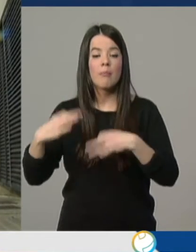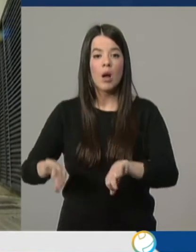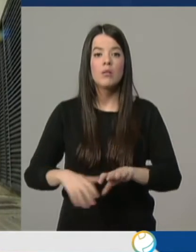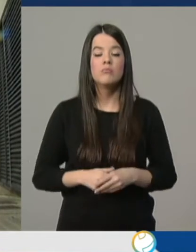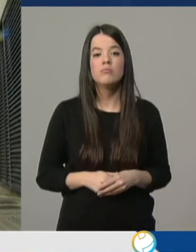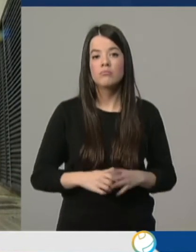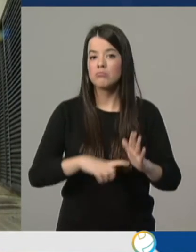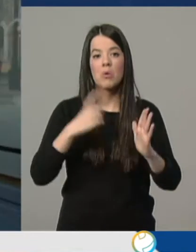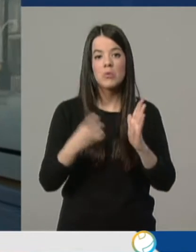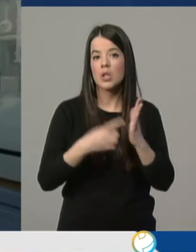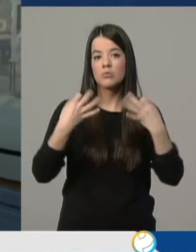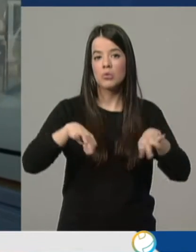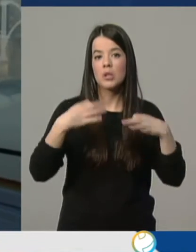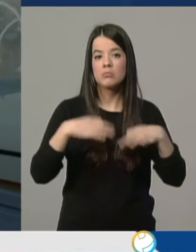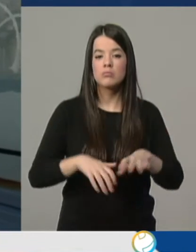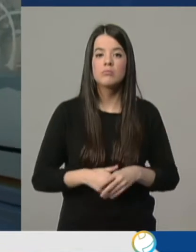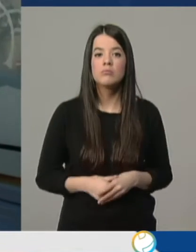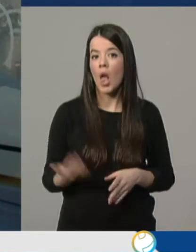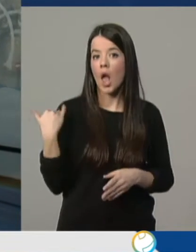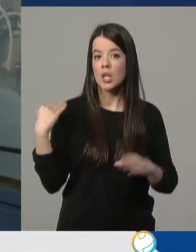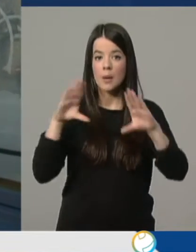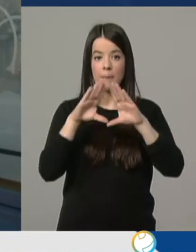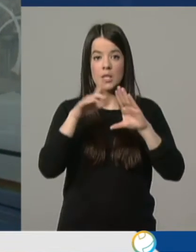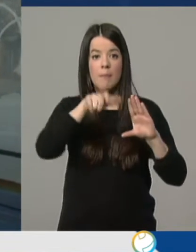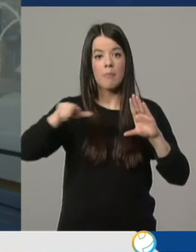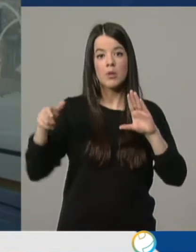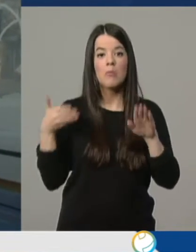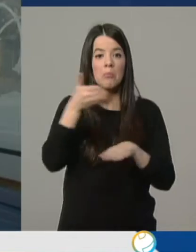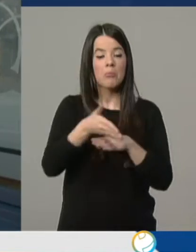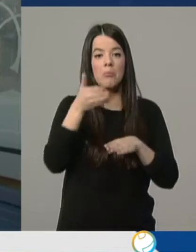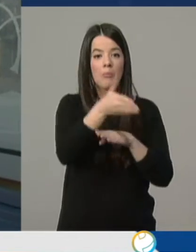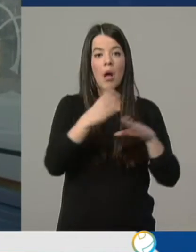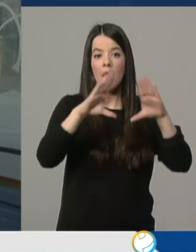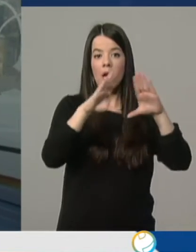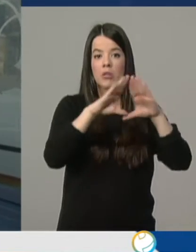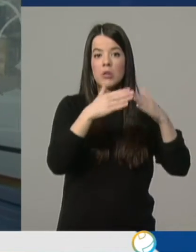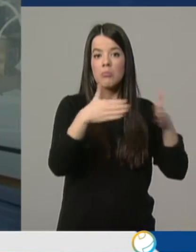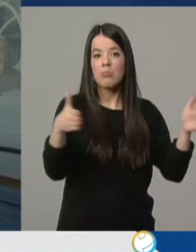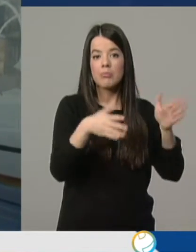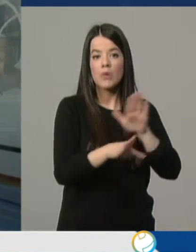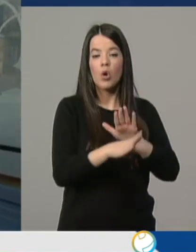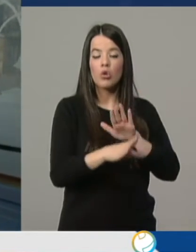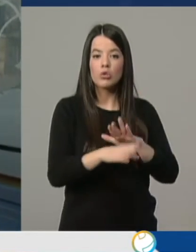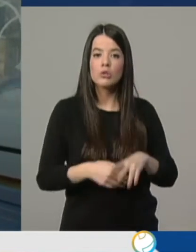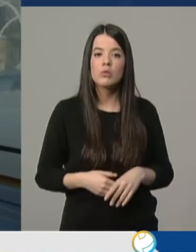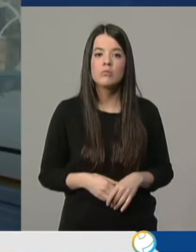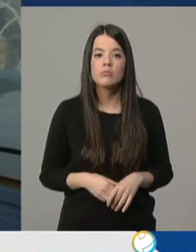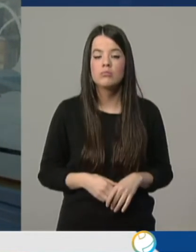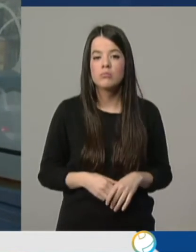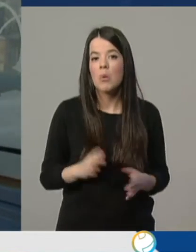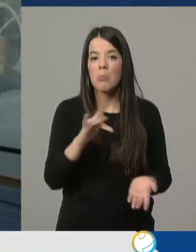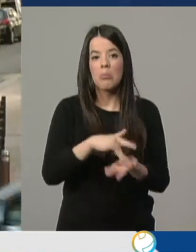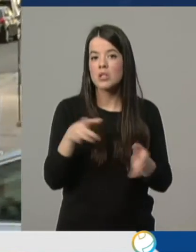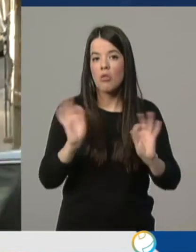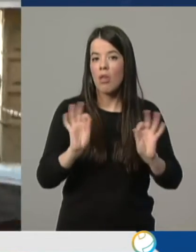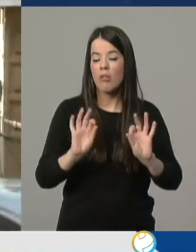Normalidad absoluta. Ayer en misa iba la gente, no han cerrado iglesias ni nada, no ha pasado nada